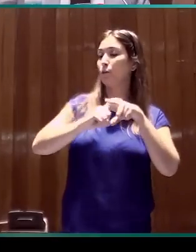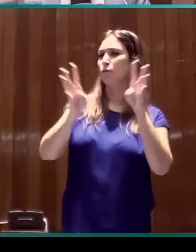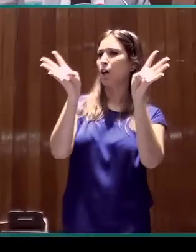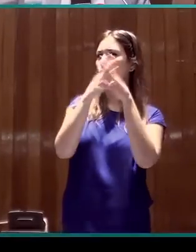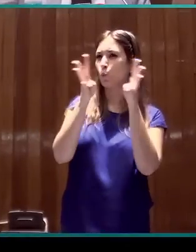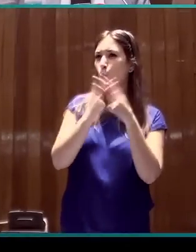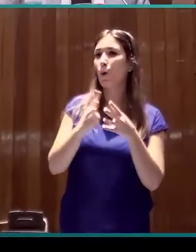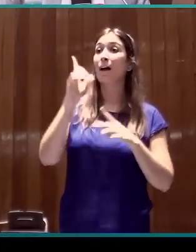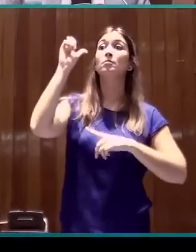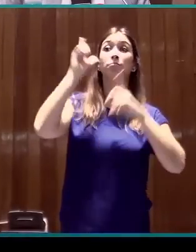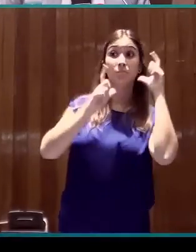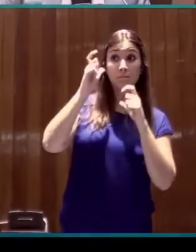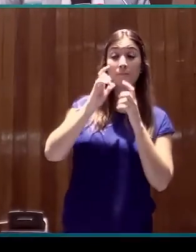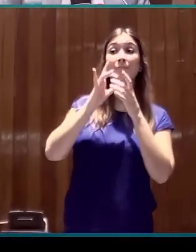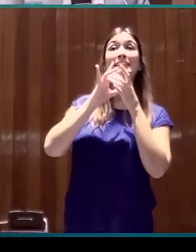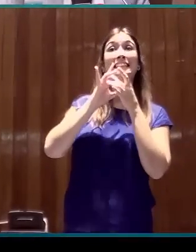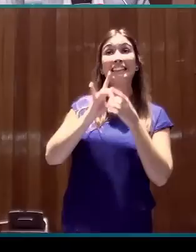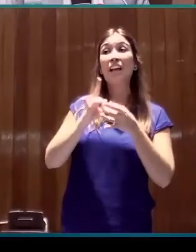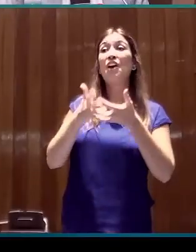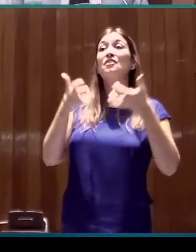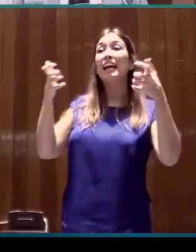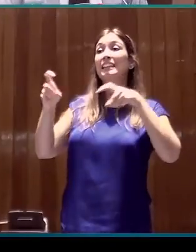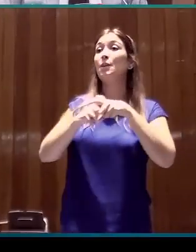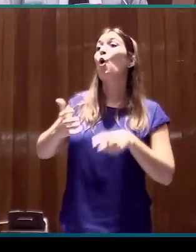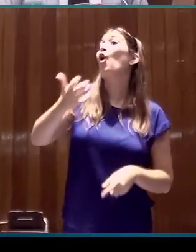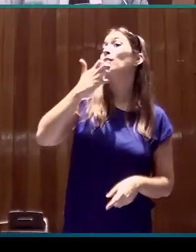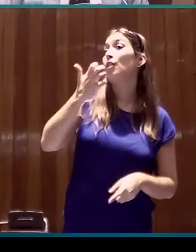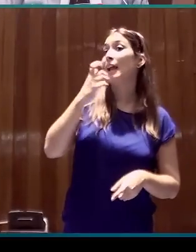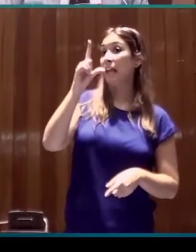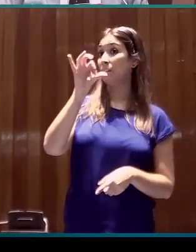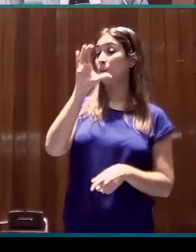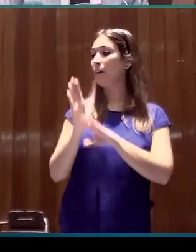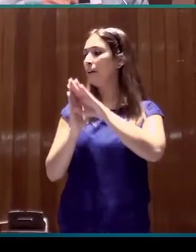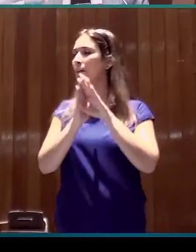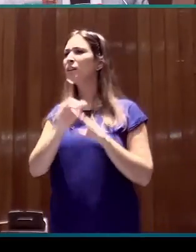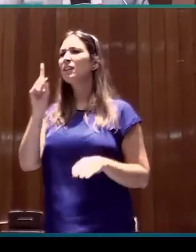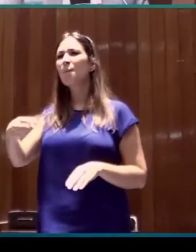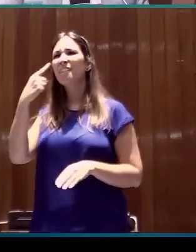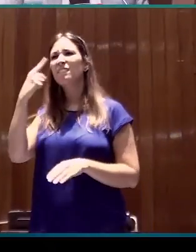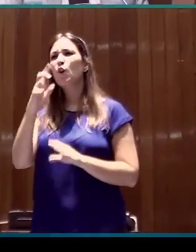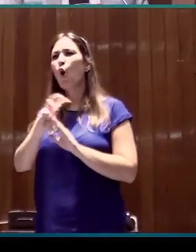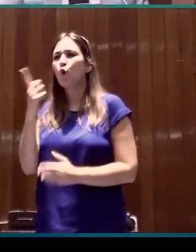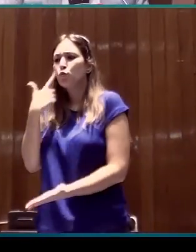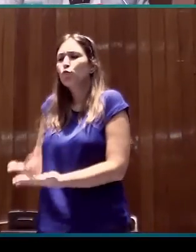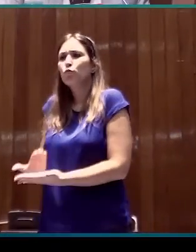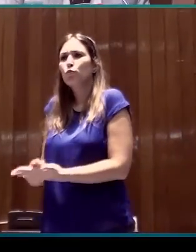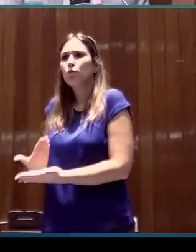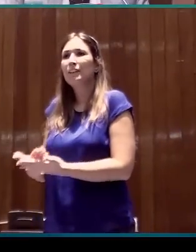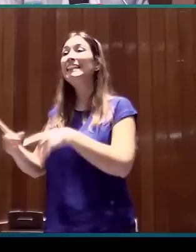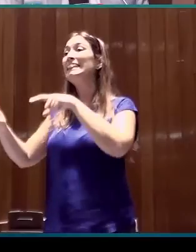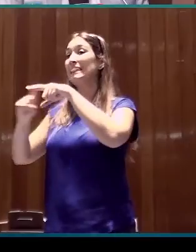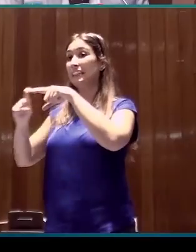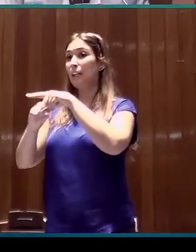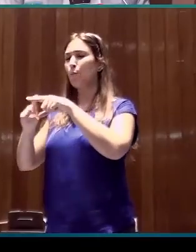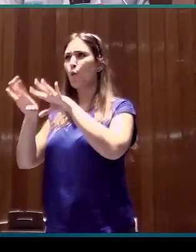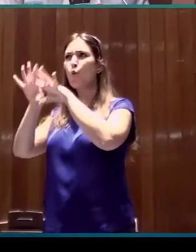estructurales y no manuales de las condiciones de la lengua de signos catalana, intentamos también ver qué otro tipo de evidencia nos puede apoyar ese tipo de